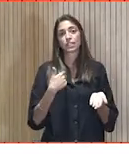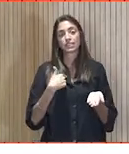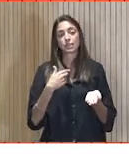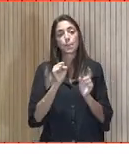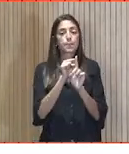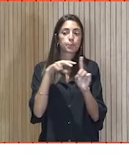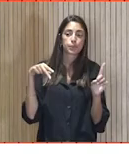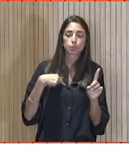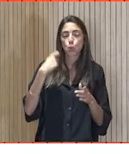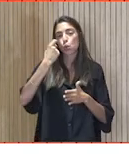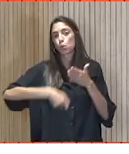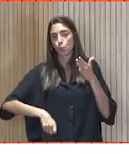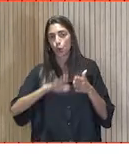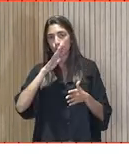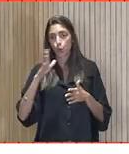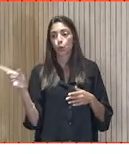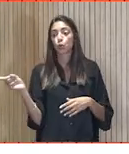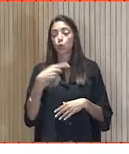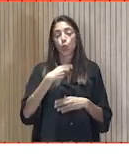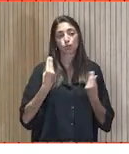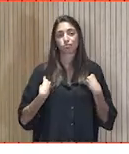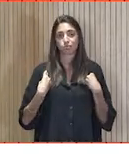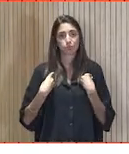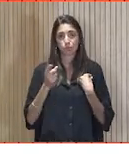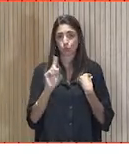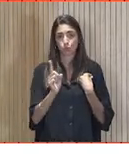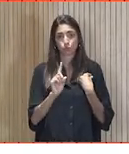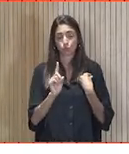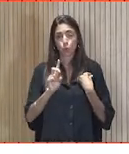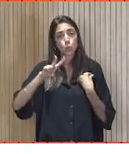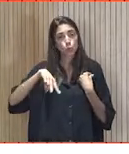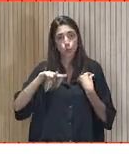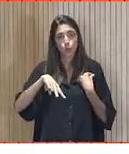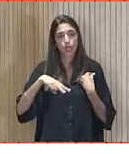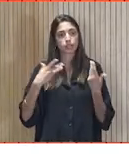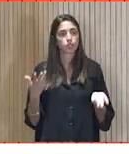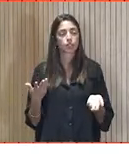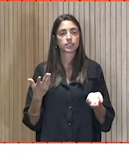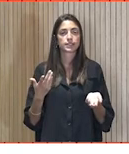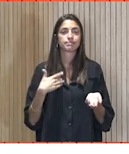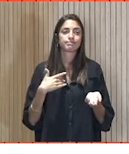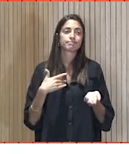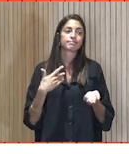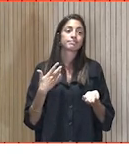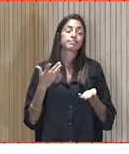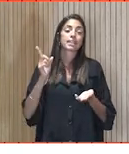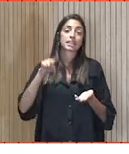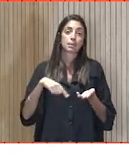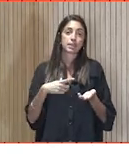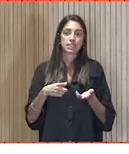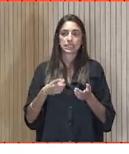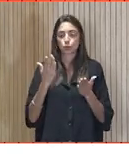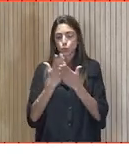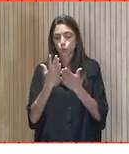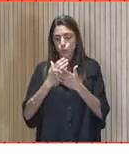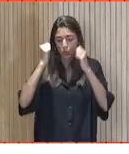poco dura, ¿no? Que no todo el mundo ha vivido y que es, aparte de que ya a él le resulta difícil estudiar